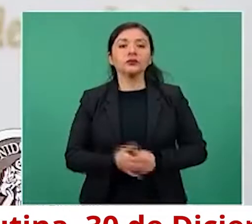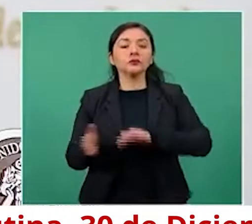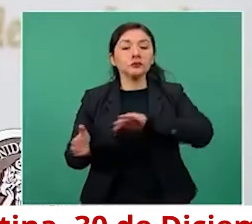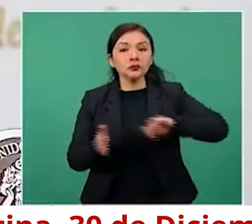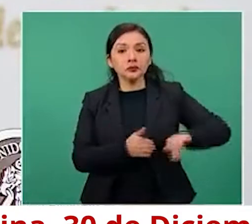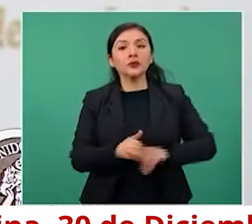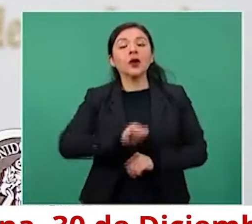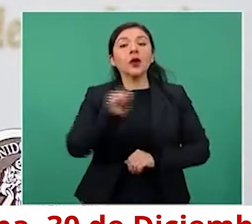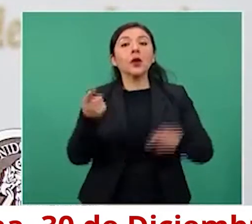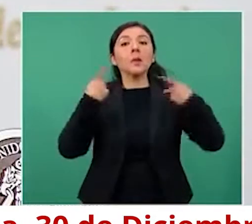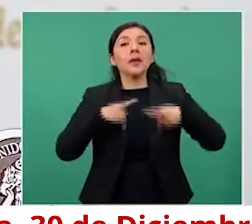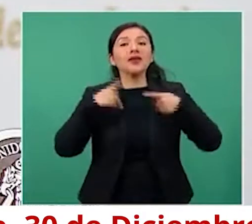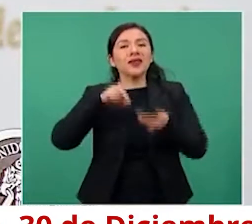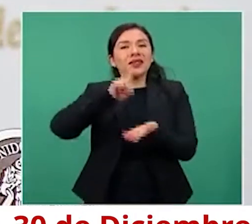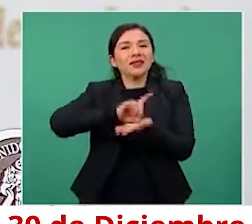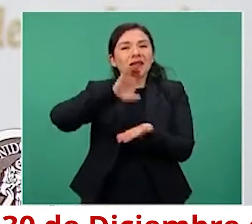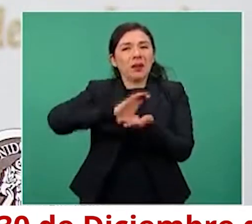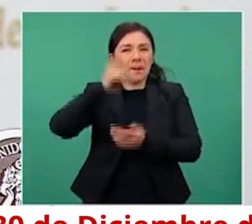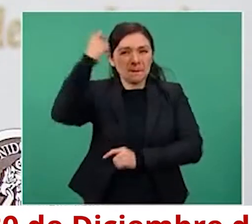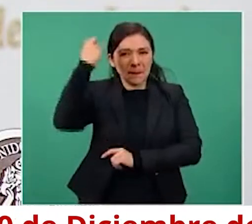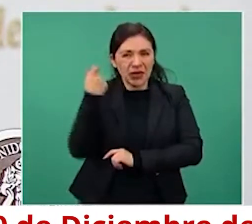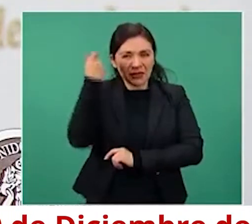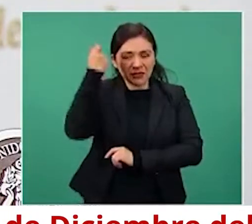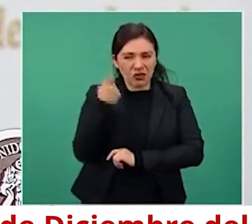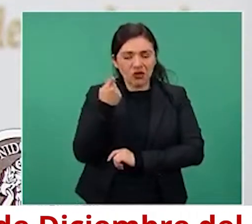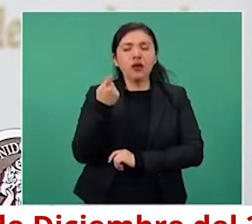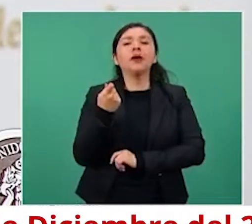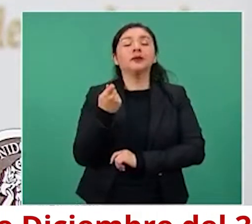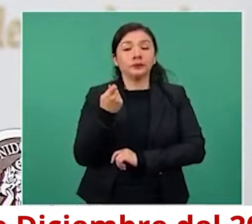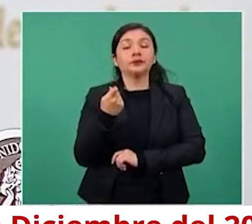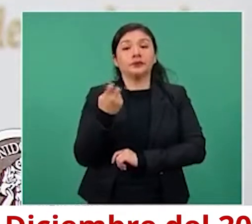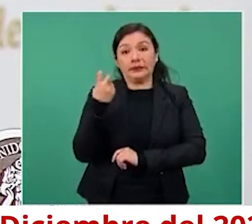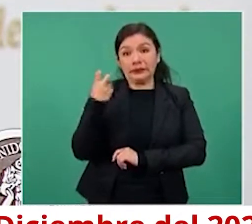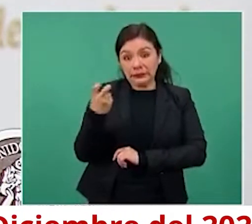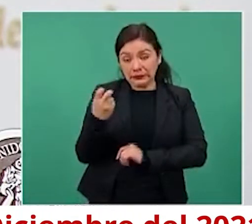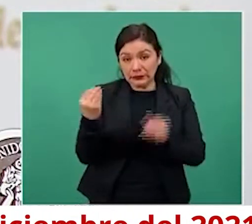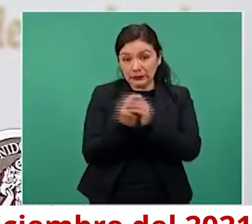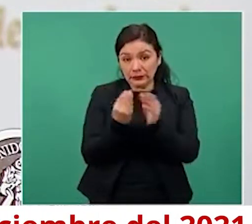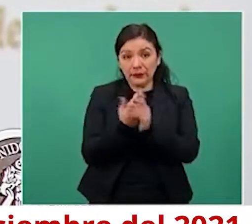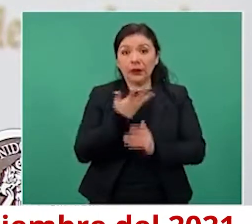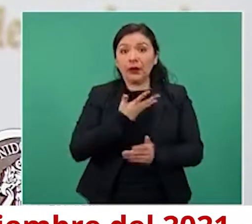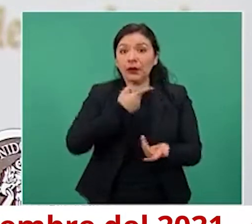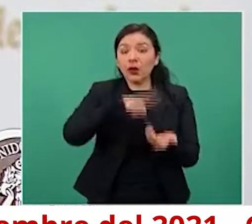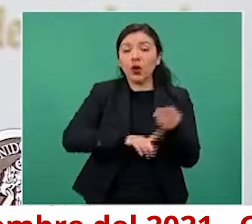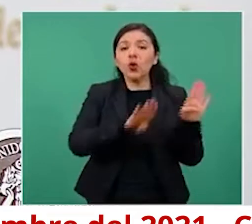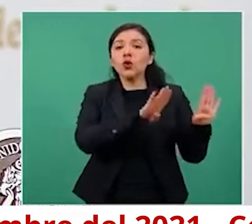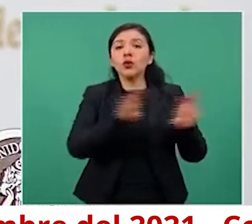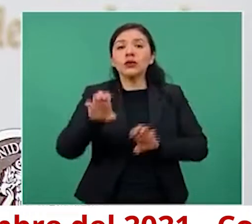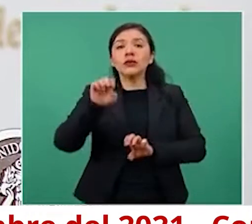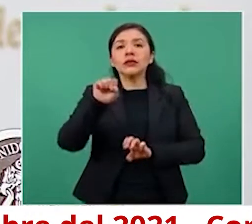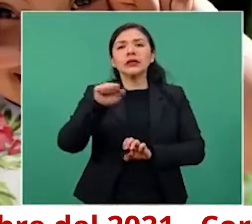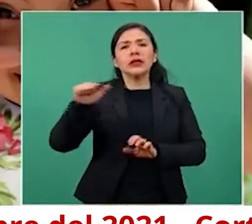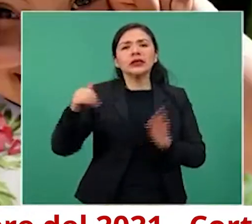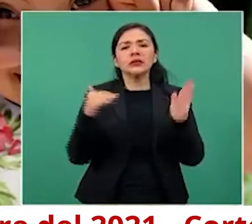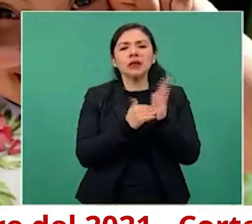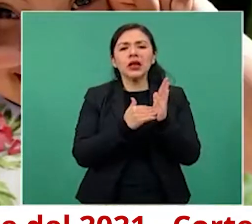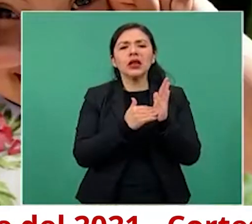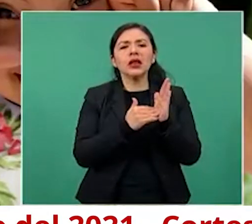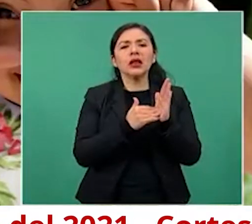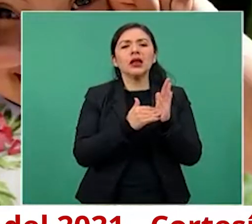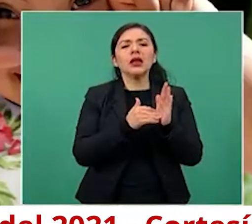personas con discapacidad, tenemos en esta pensión a 966 mil 608